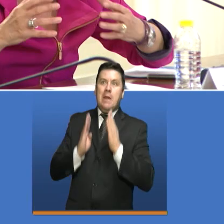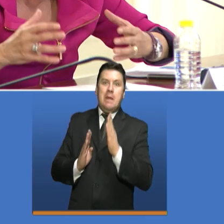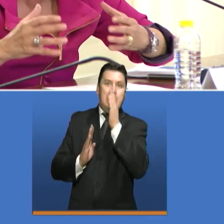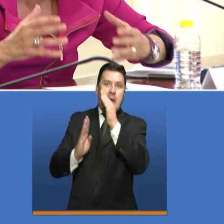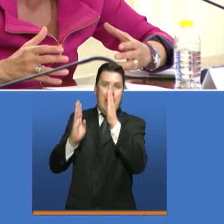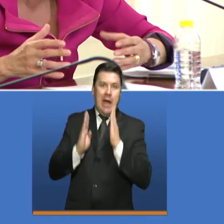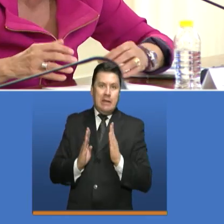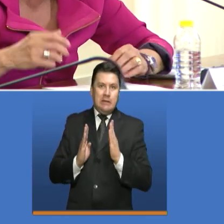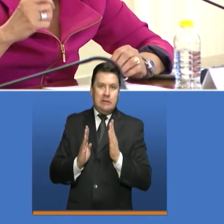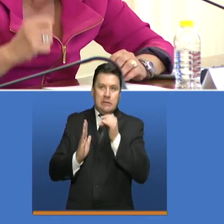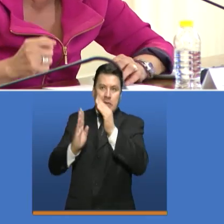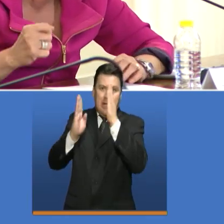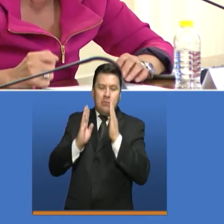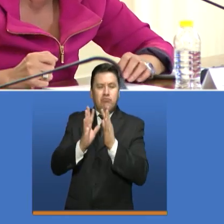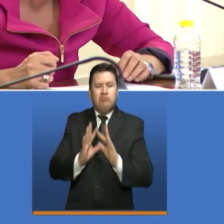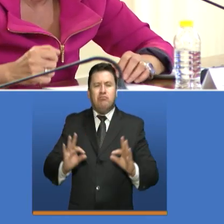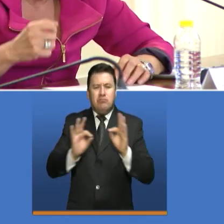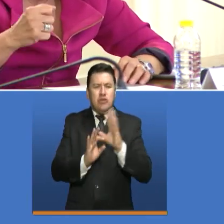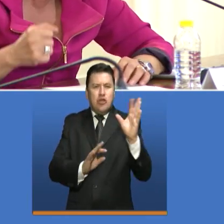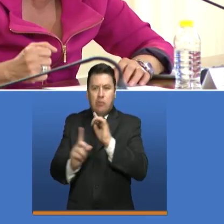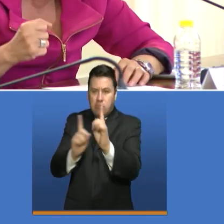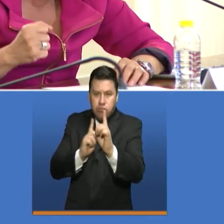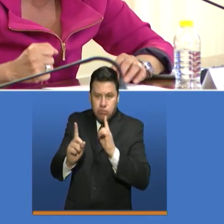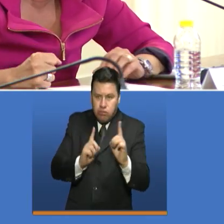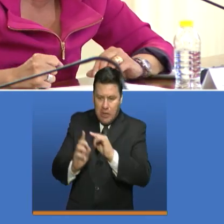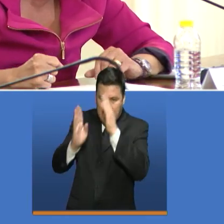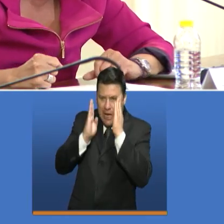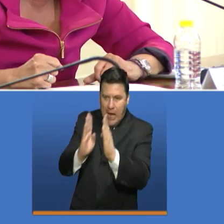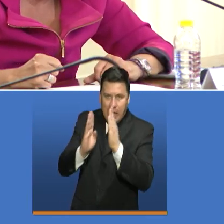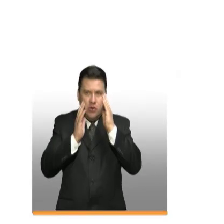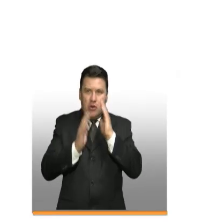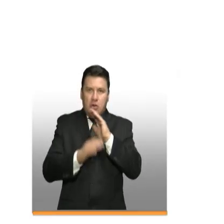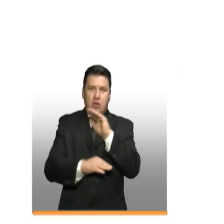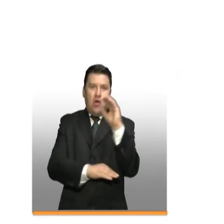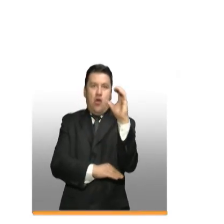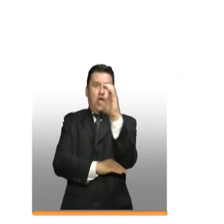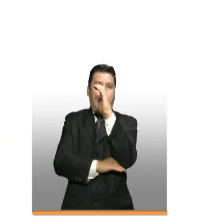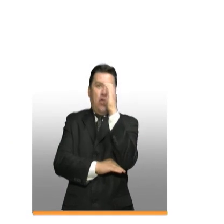Porque aquí lo importante es que todos los colombianos tengan atención en salud.